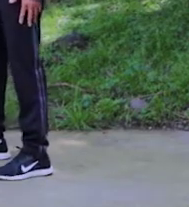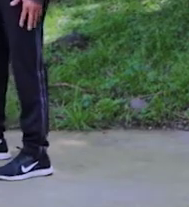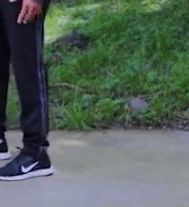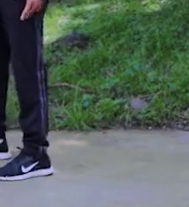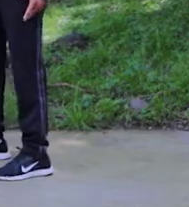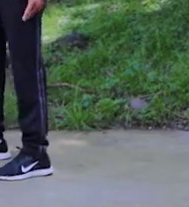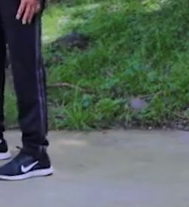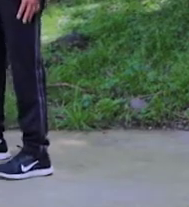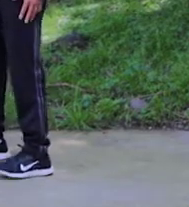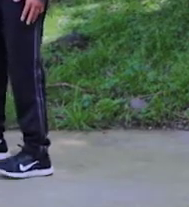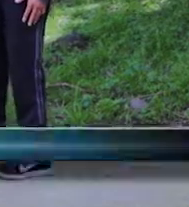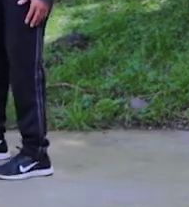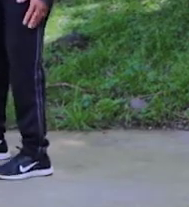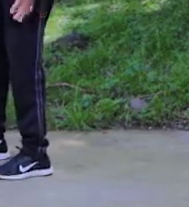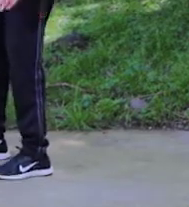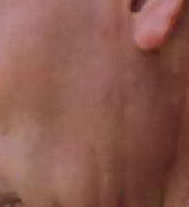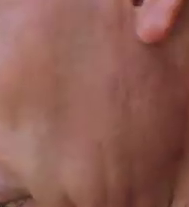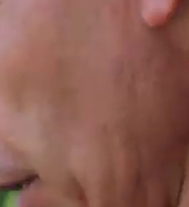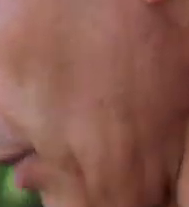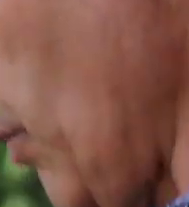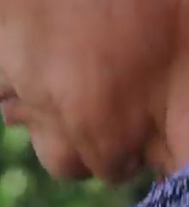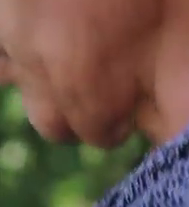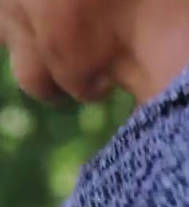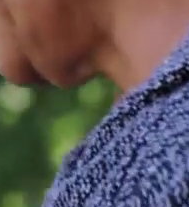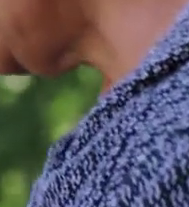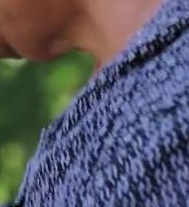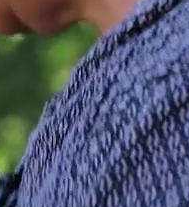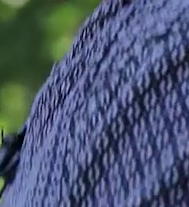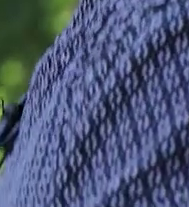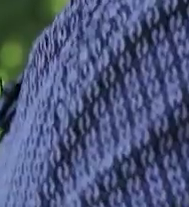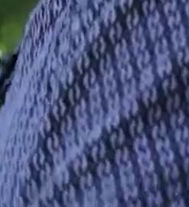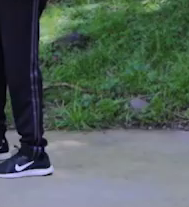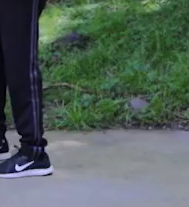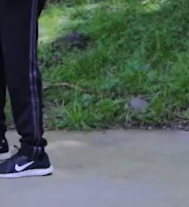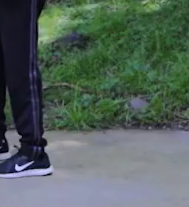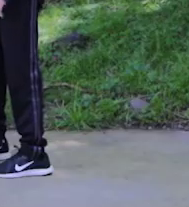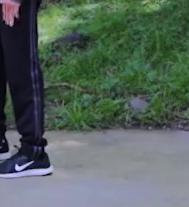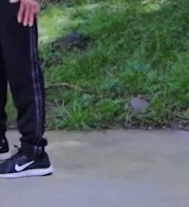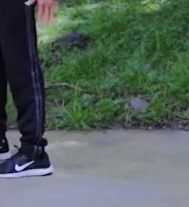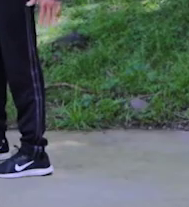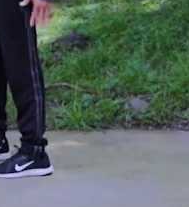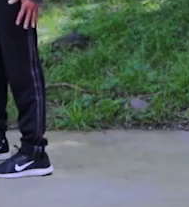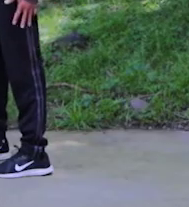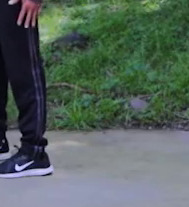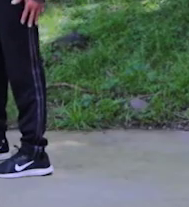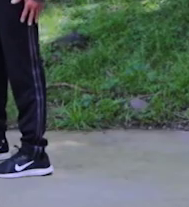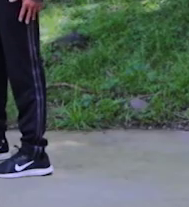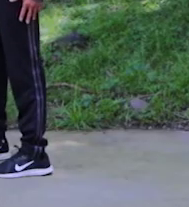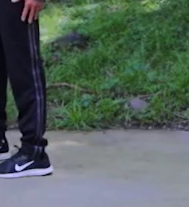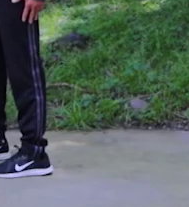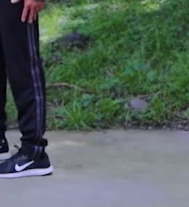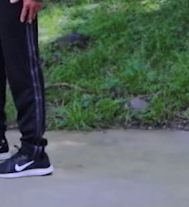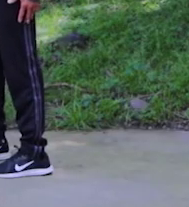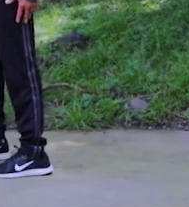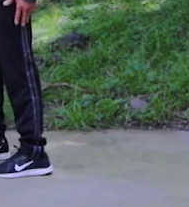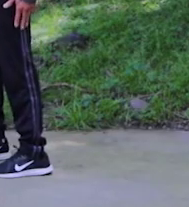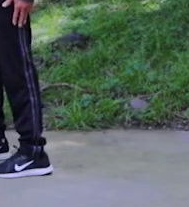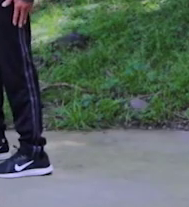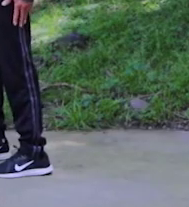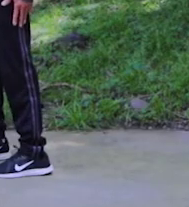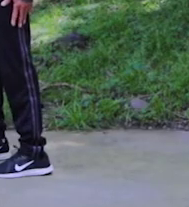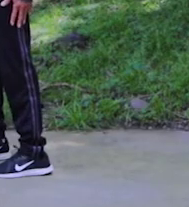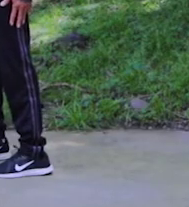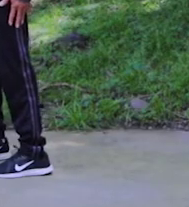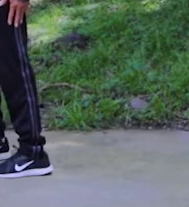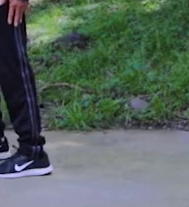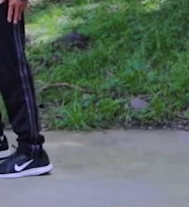compás. Y vamos, lo que vamos a hacer es, vamos a meter las puntas hacia adentro. Y nos paramos derecho. Y hacemos la elevación